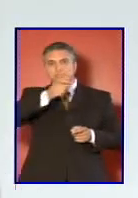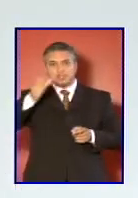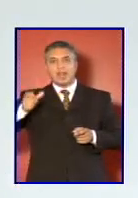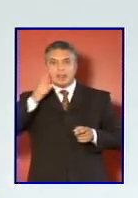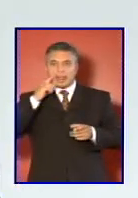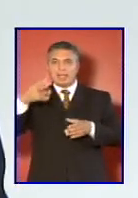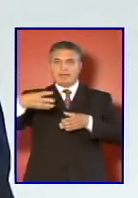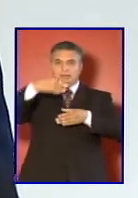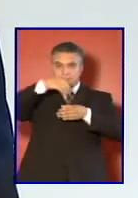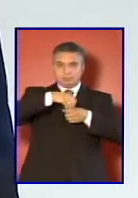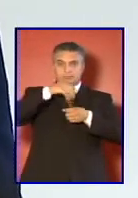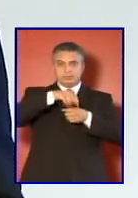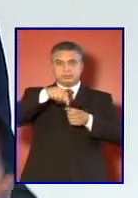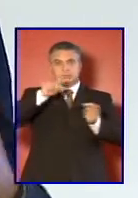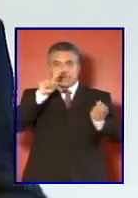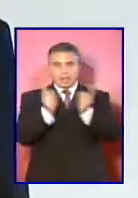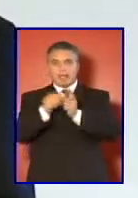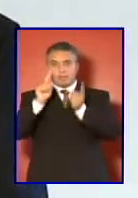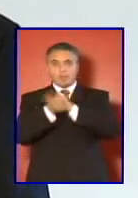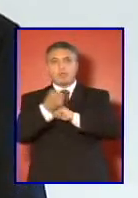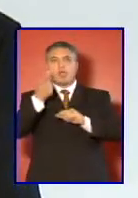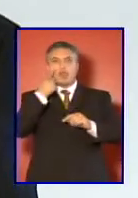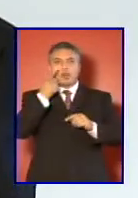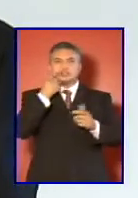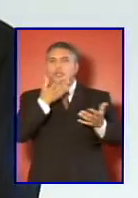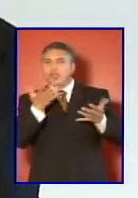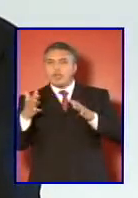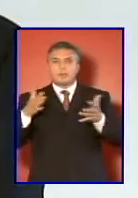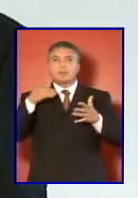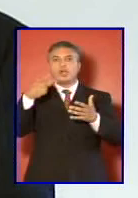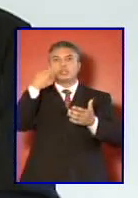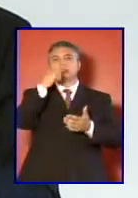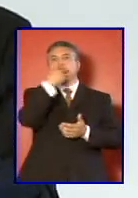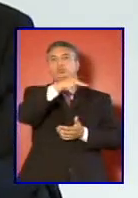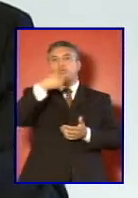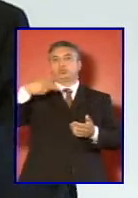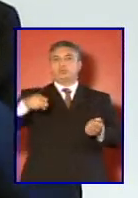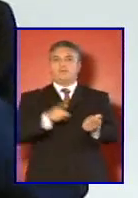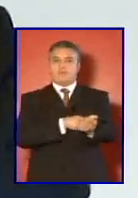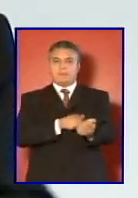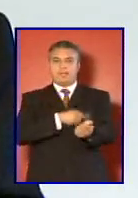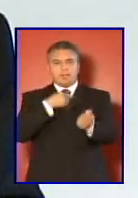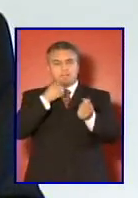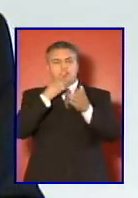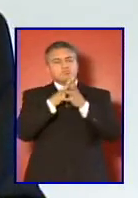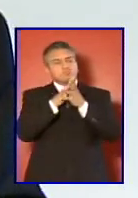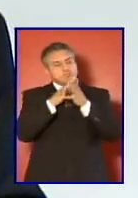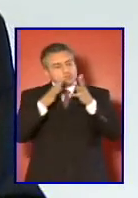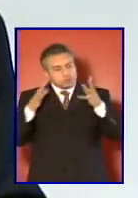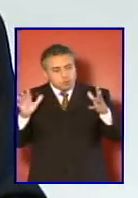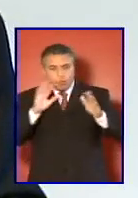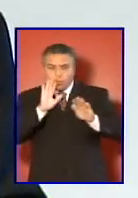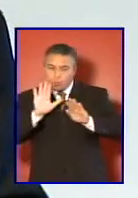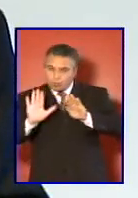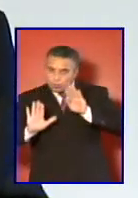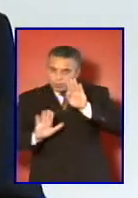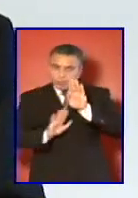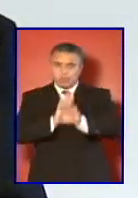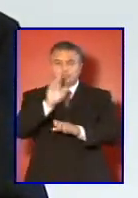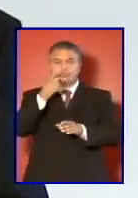involucrado en estos cambios de manera de conocer sus reacciones y de su familia de manera de ser muy cuidadoso en